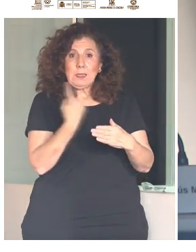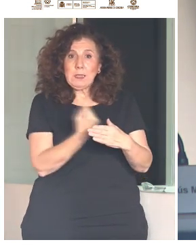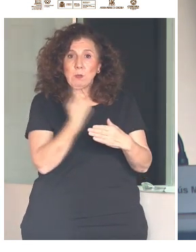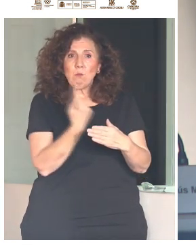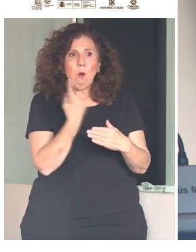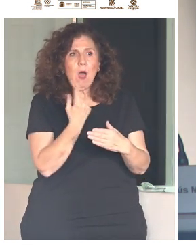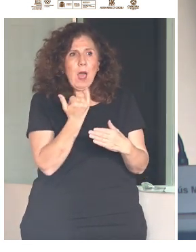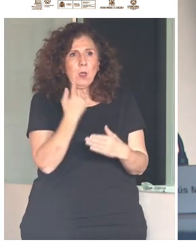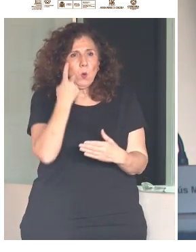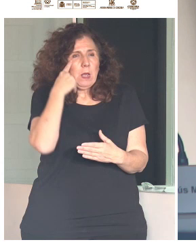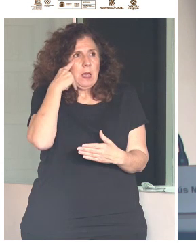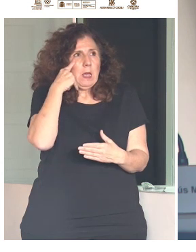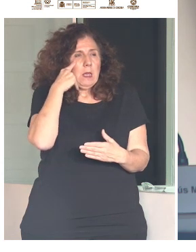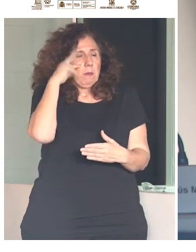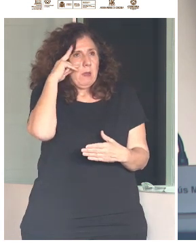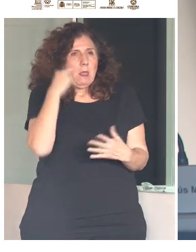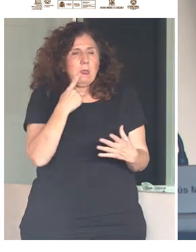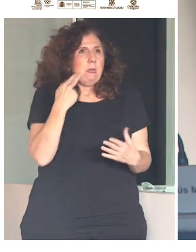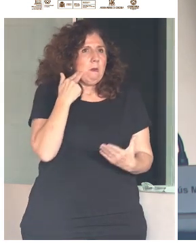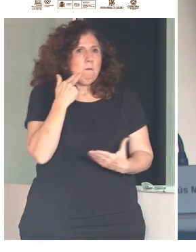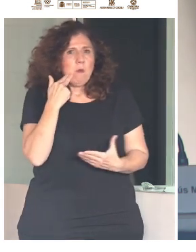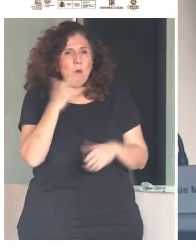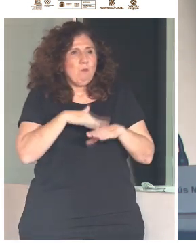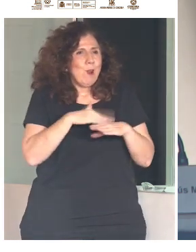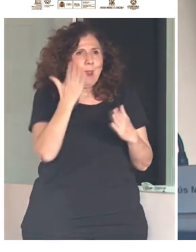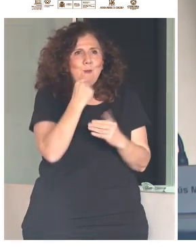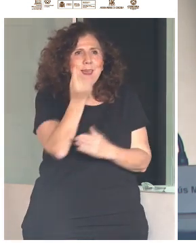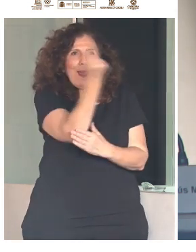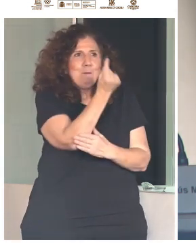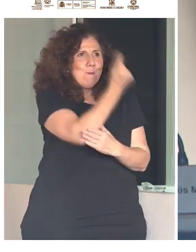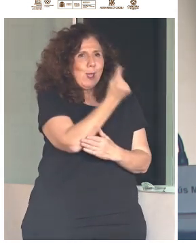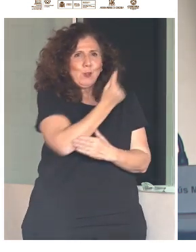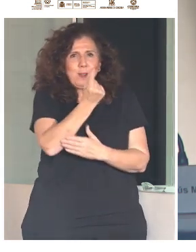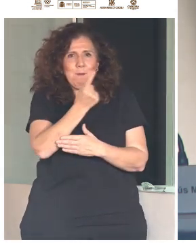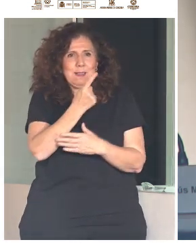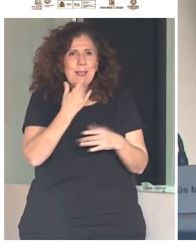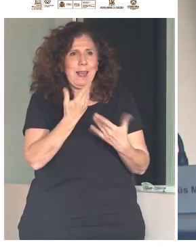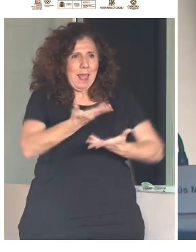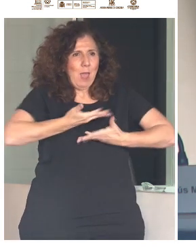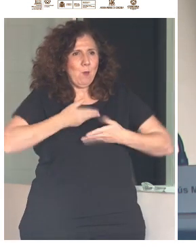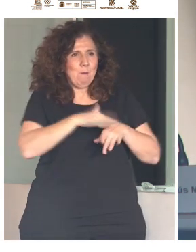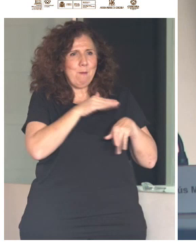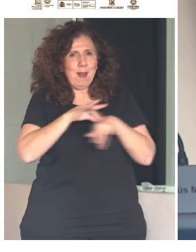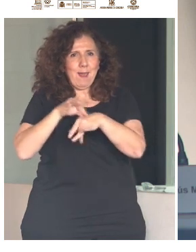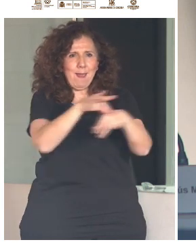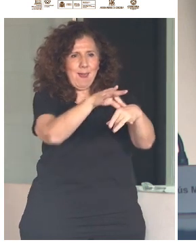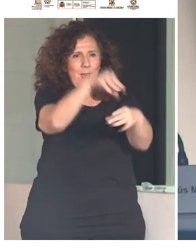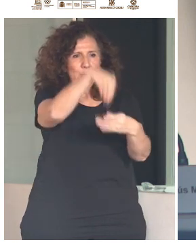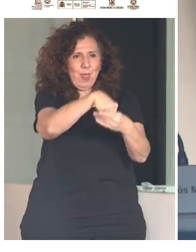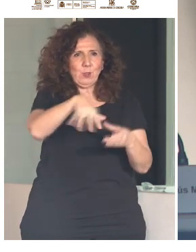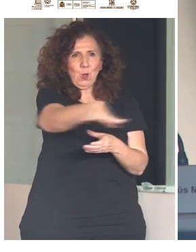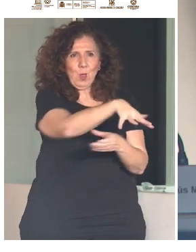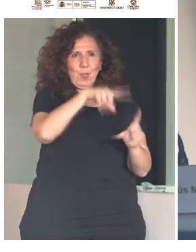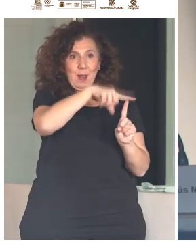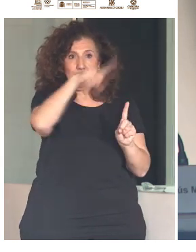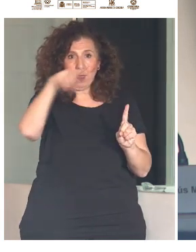porque no hay pictogramas ni señalética que faciliten esta experiencia cultural. La accesibilidad cognitiva es